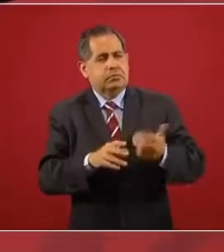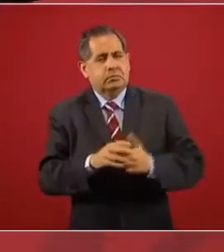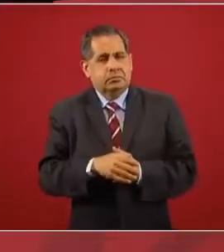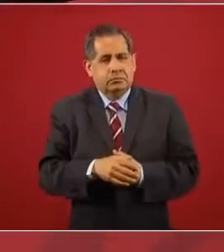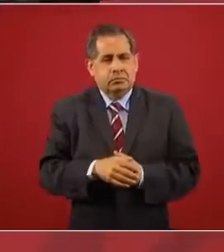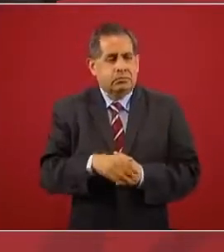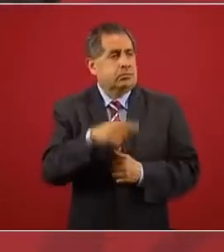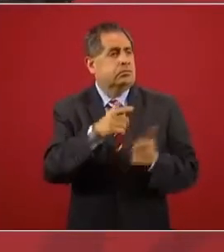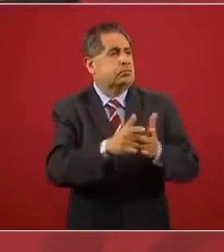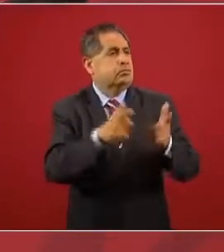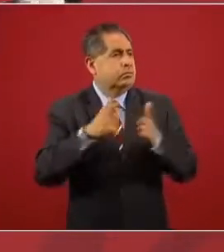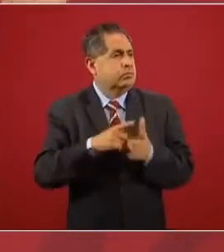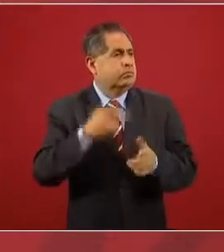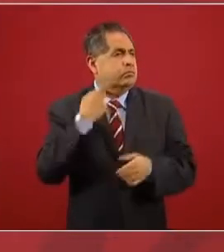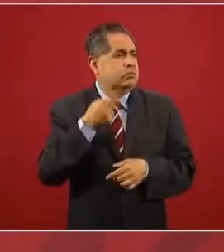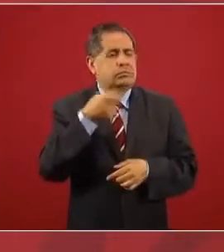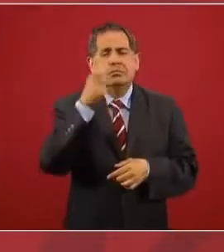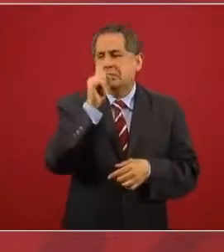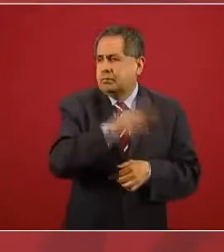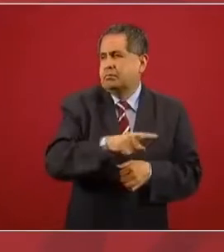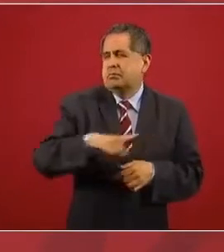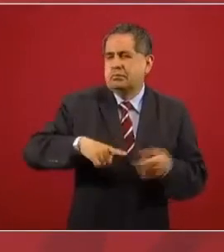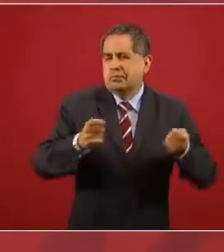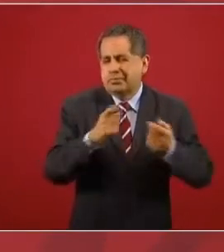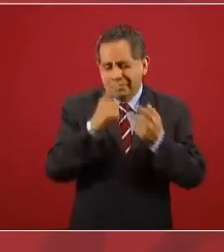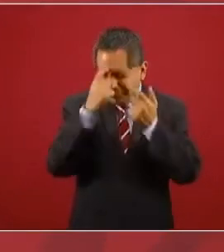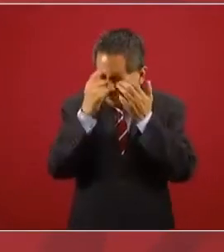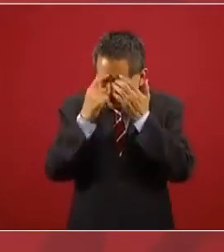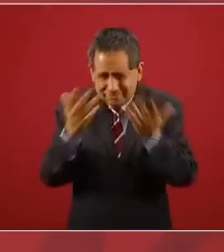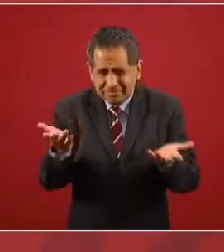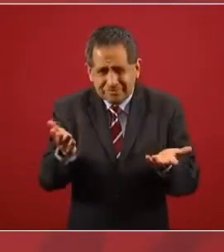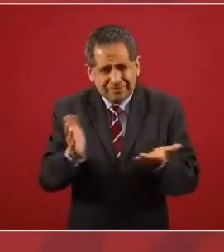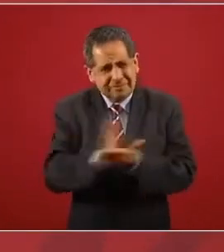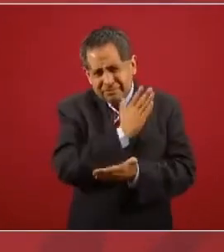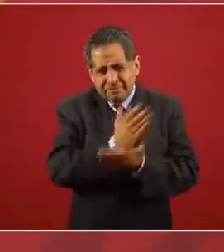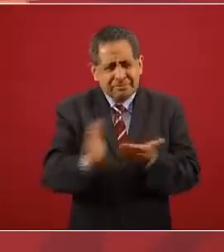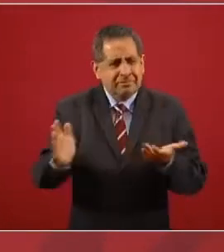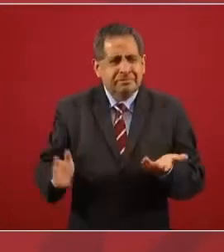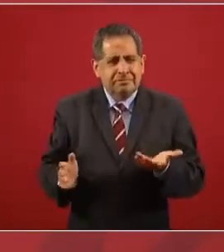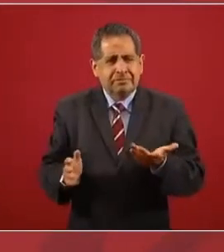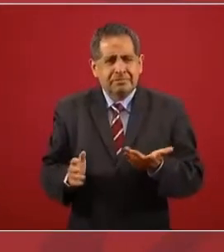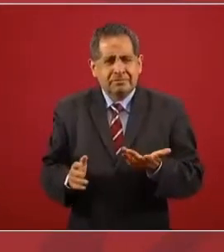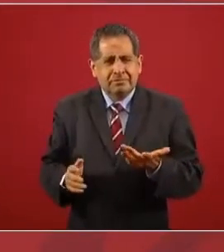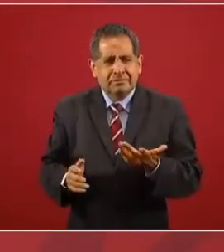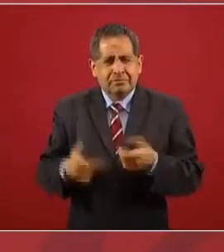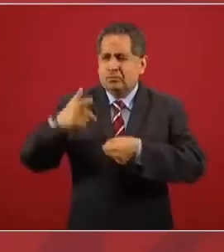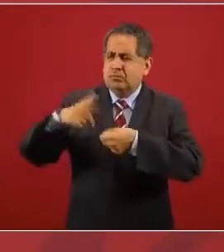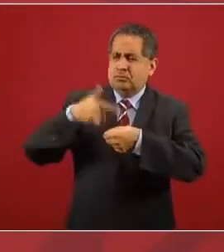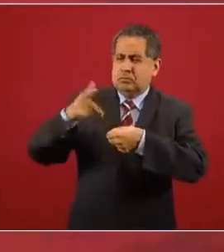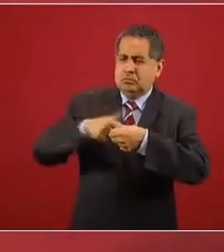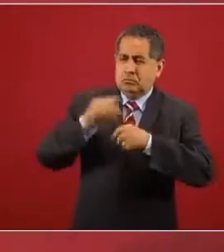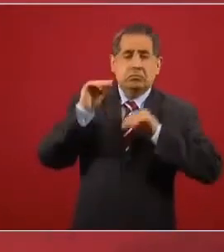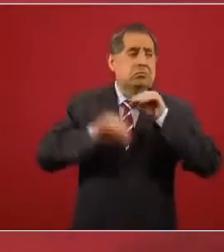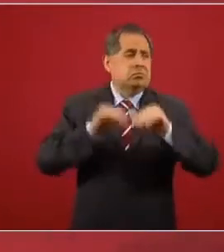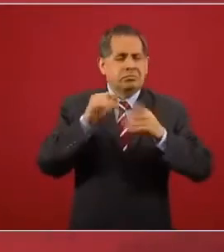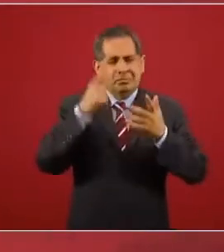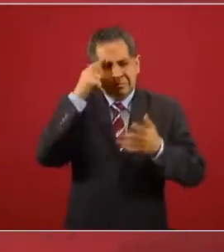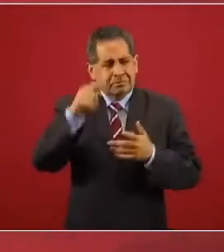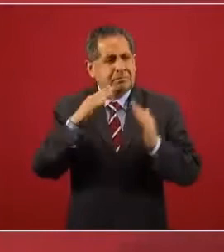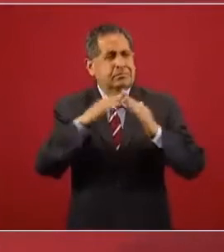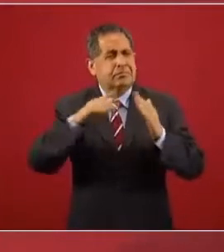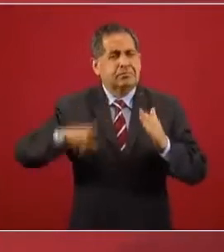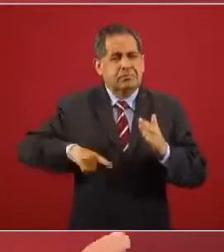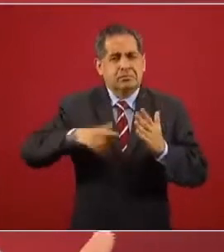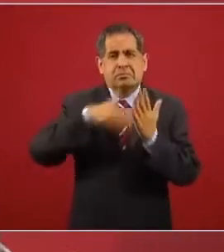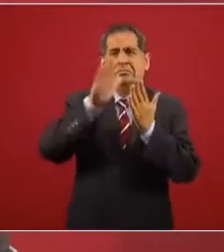gobierna un partido. ¿Qué tiene que ver el palacio municipal?